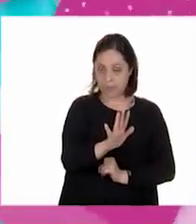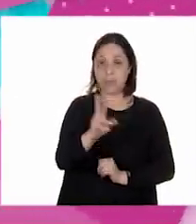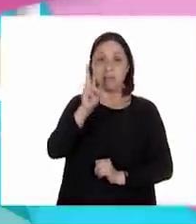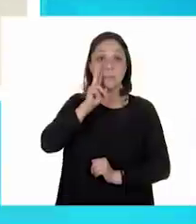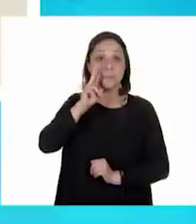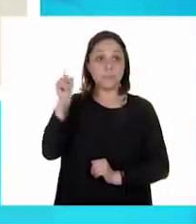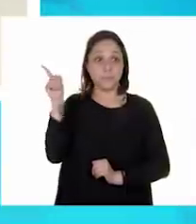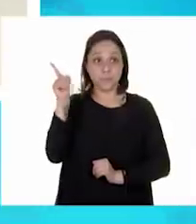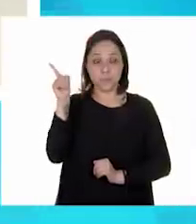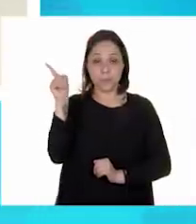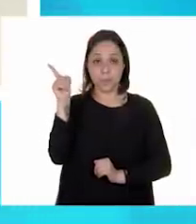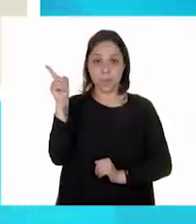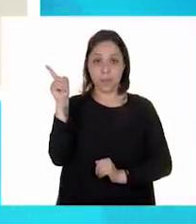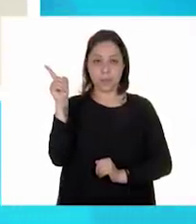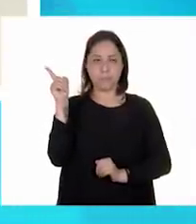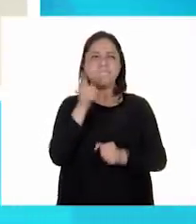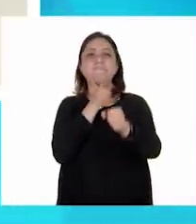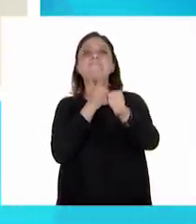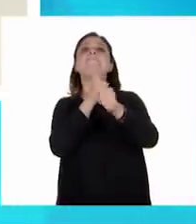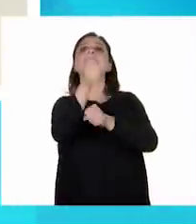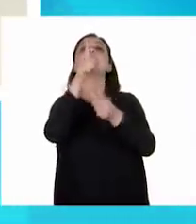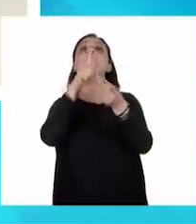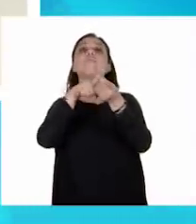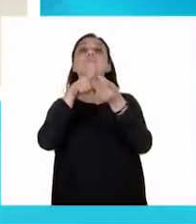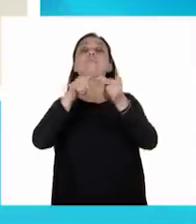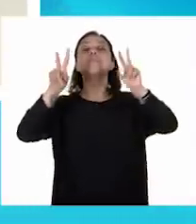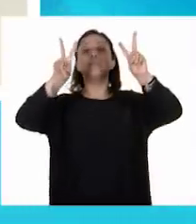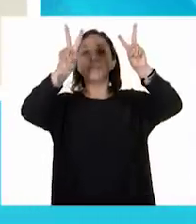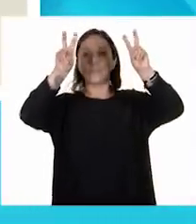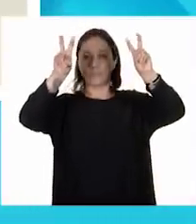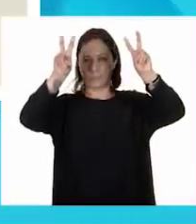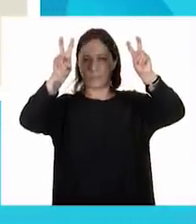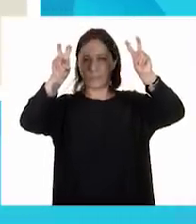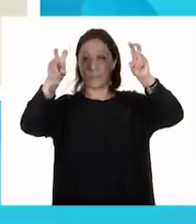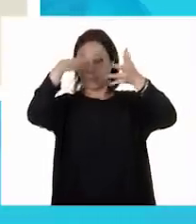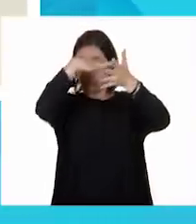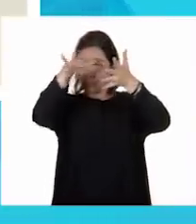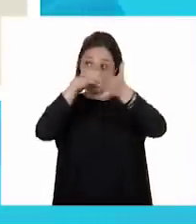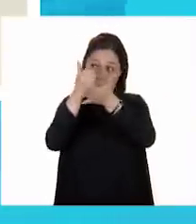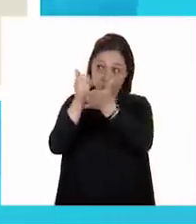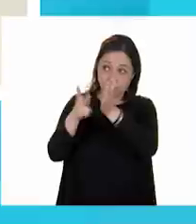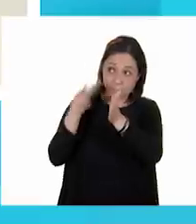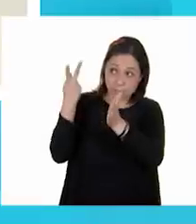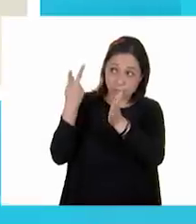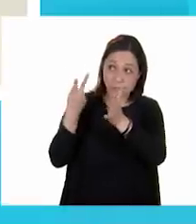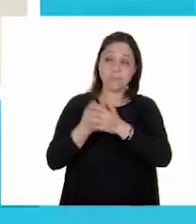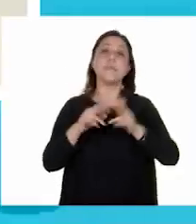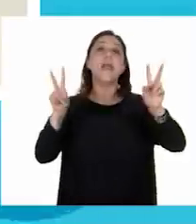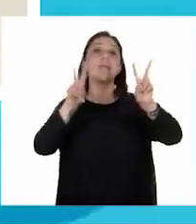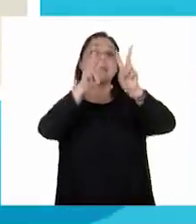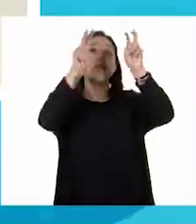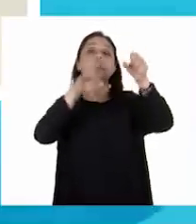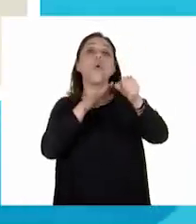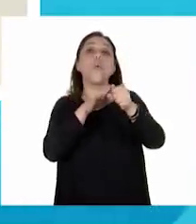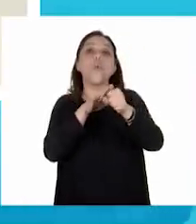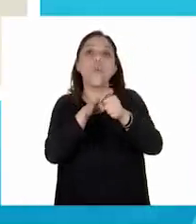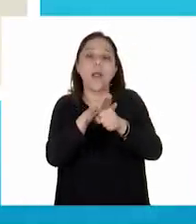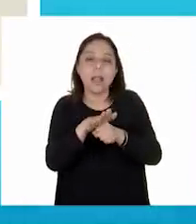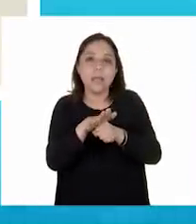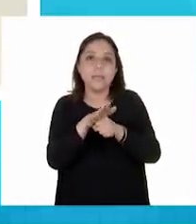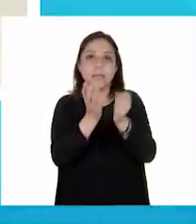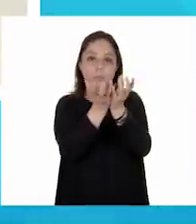y vamos a localizar el título. ¿Lo puedes leer otra vez? Claro que sí. El título es el